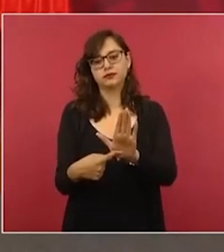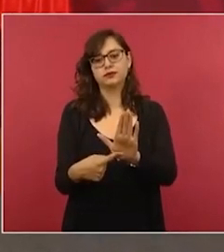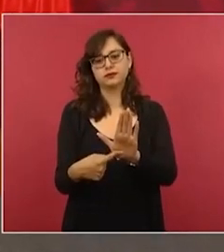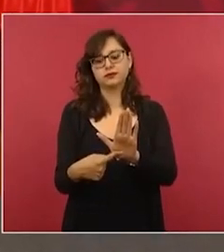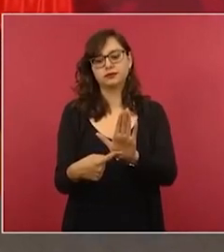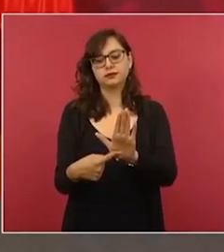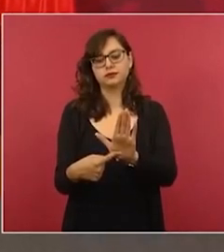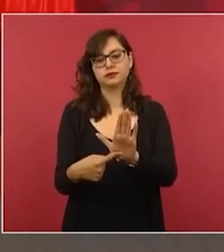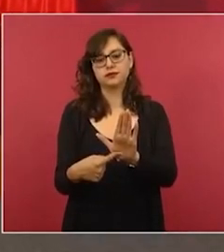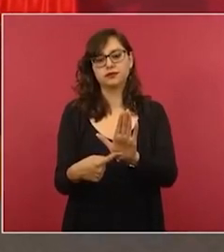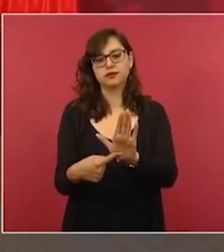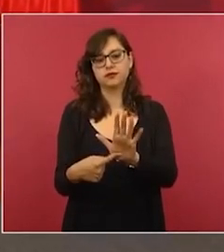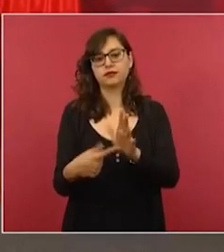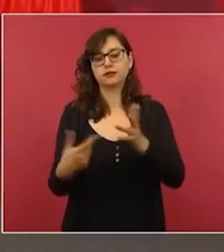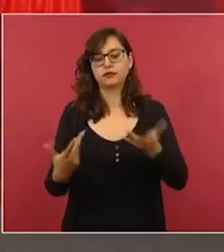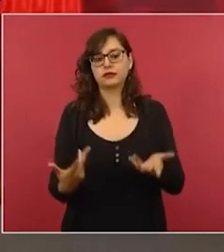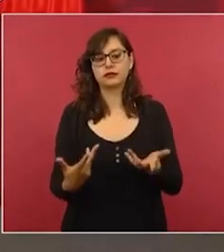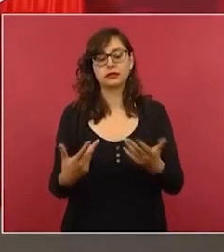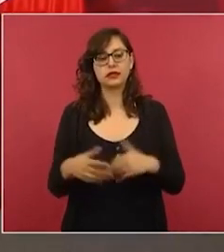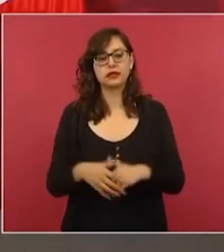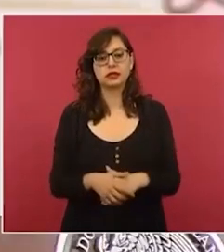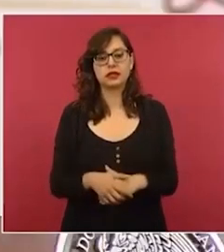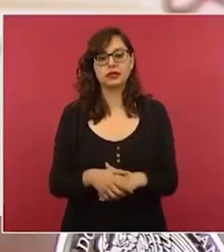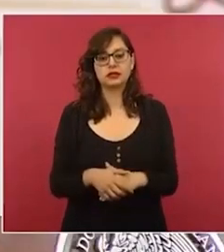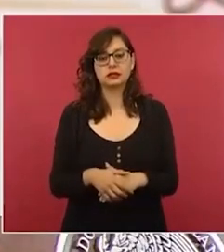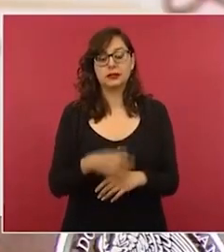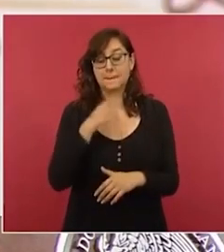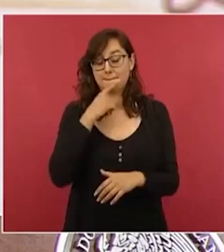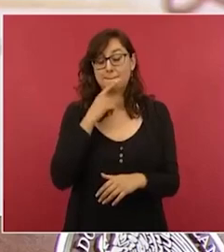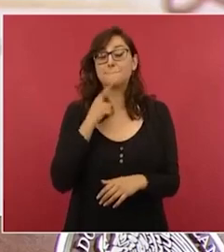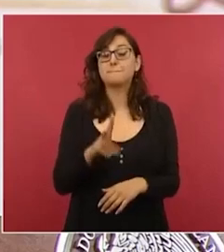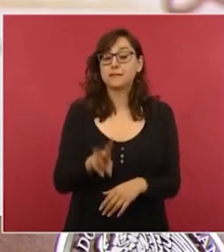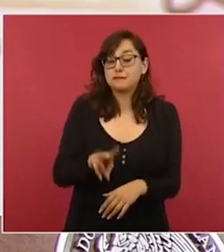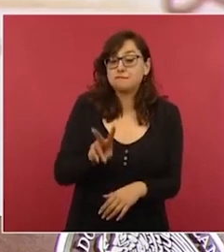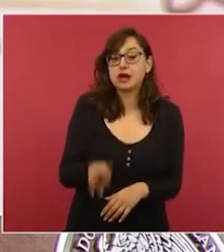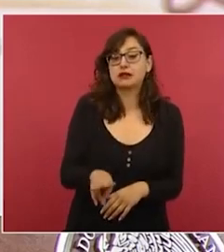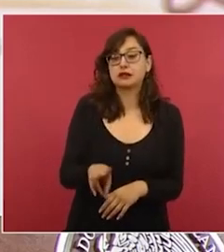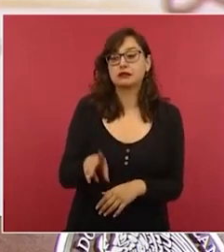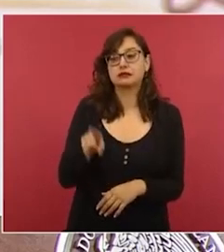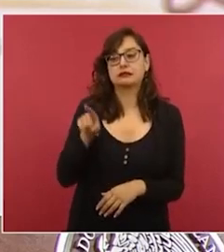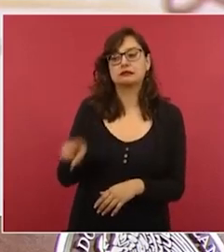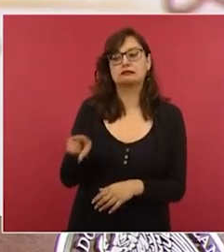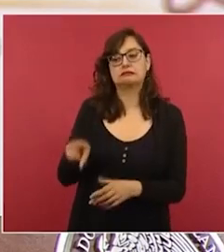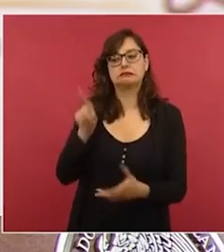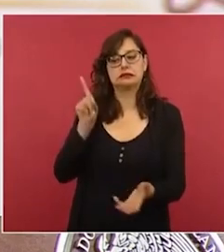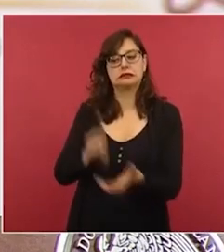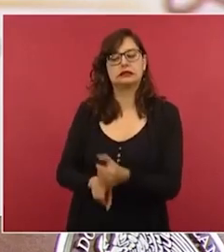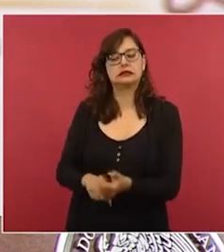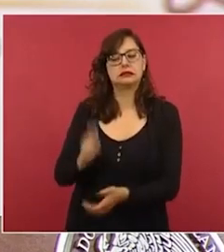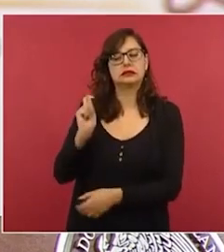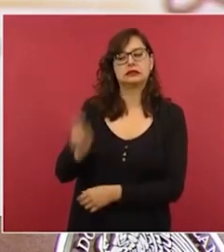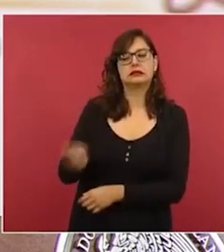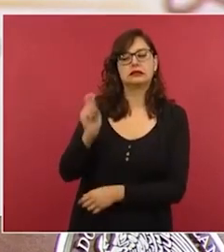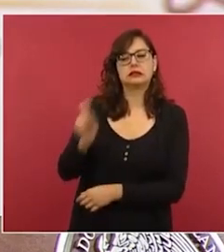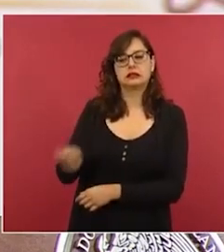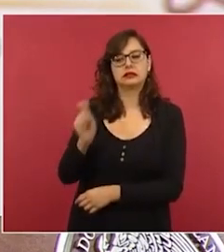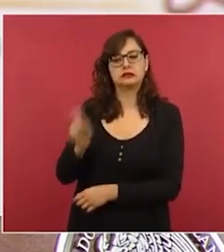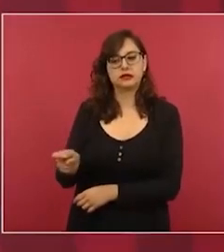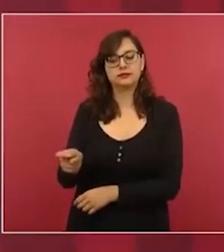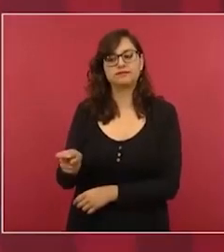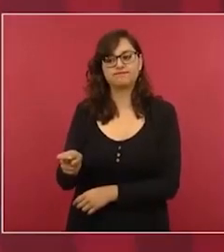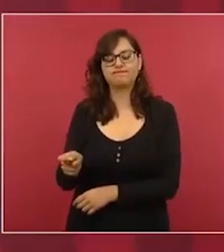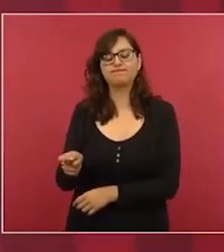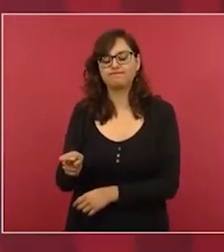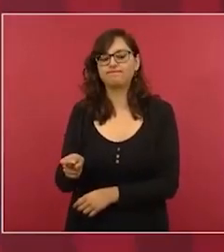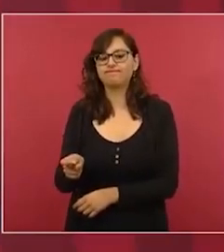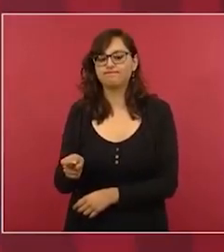se considera sucedió realmente y quiénes son